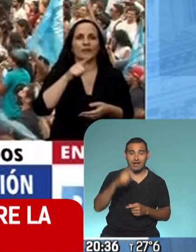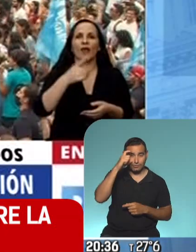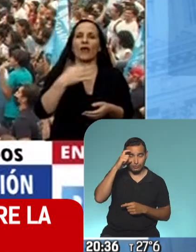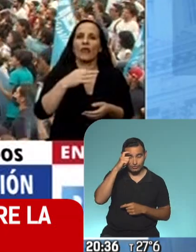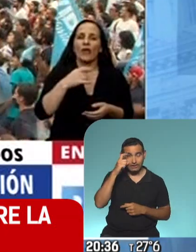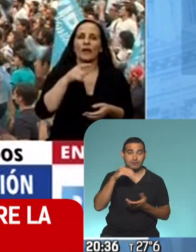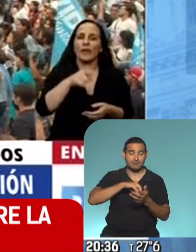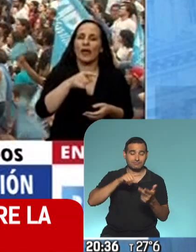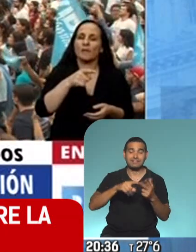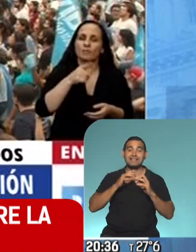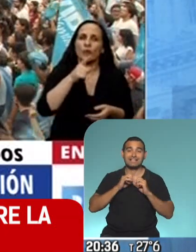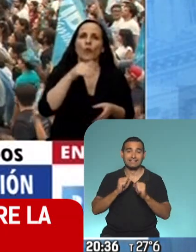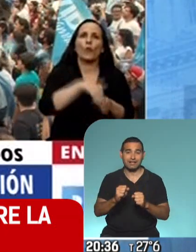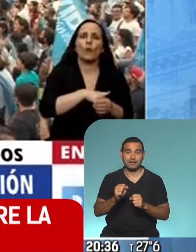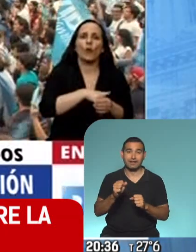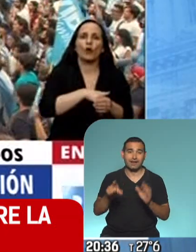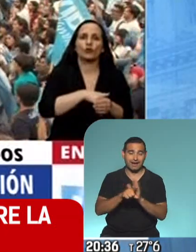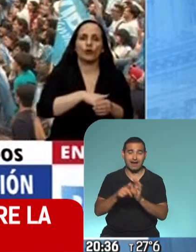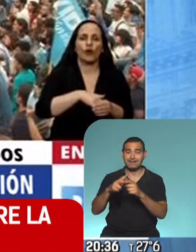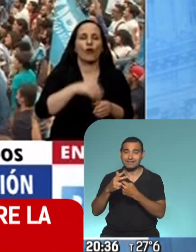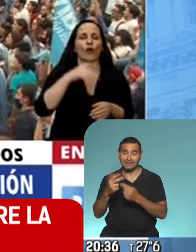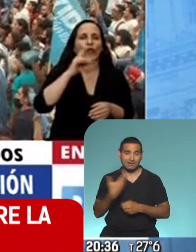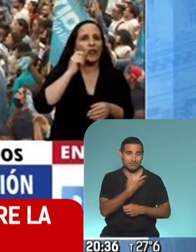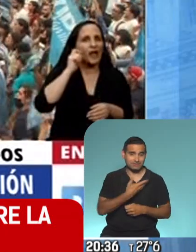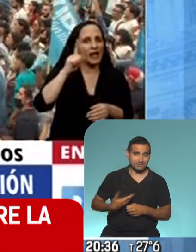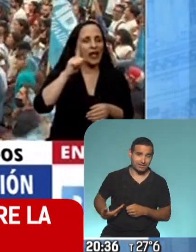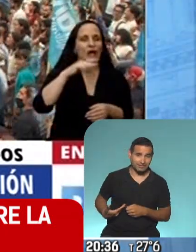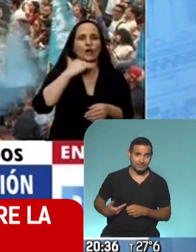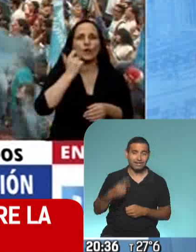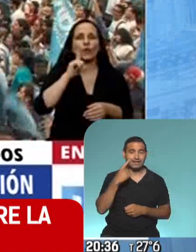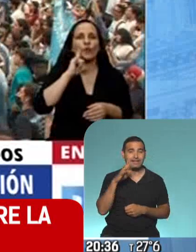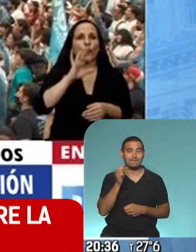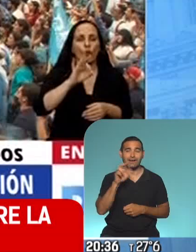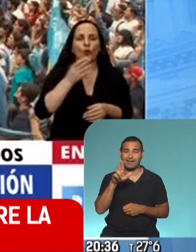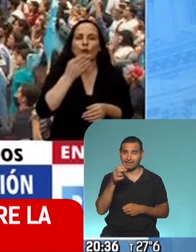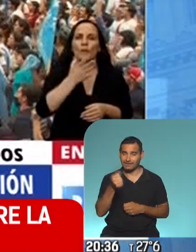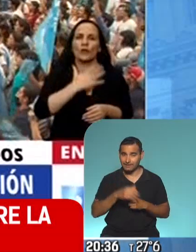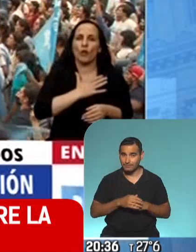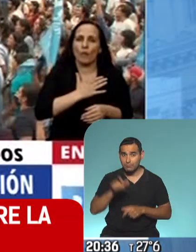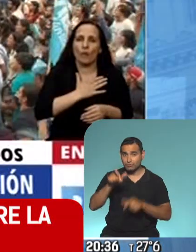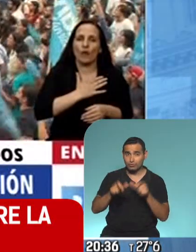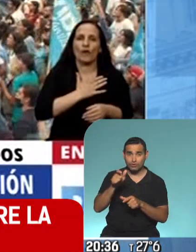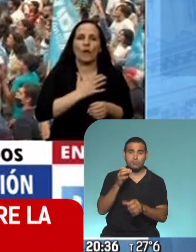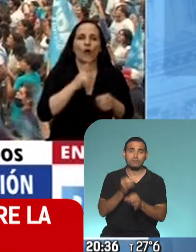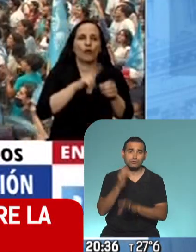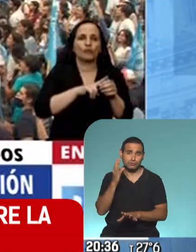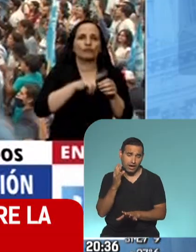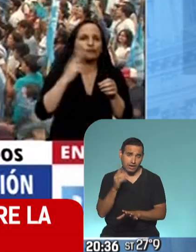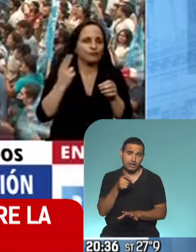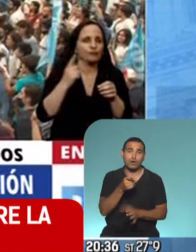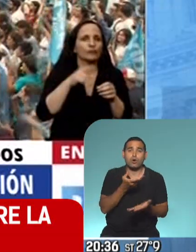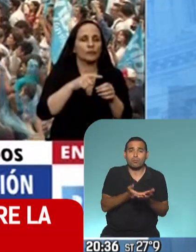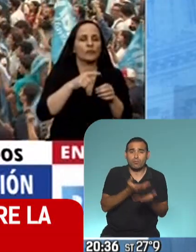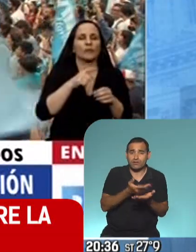Alcorta, la Secretaria Legal y Técnica de la Presidencia, Vilma Ibarra. Los especialistas propuestos por